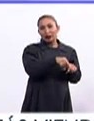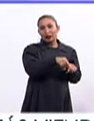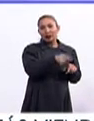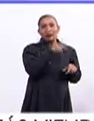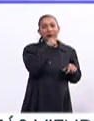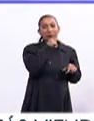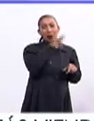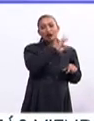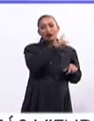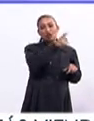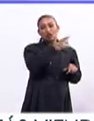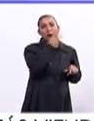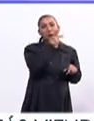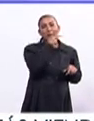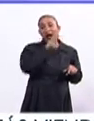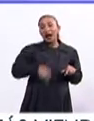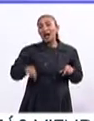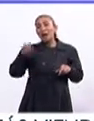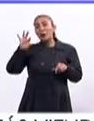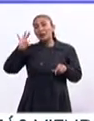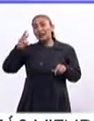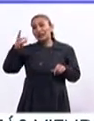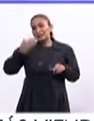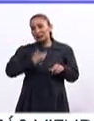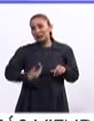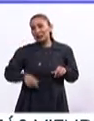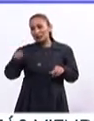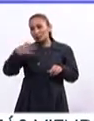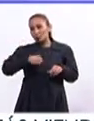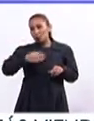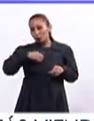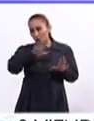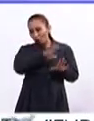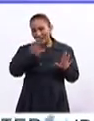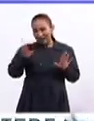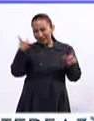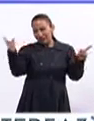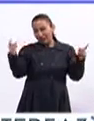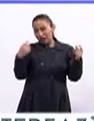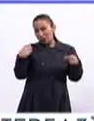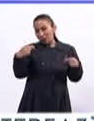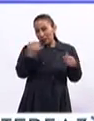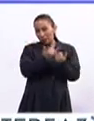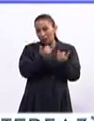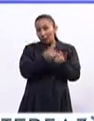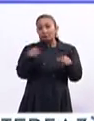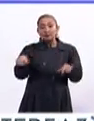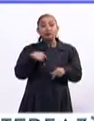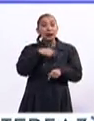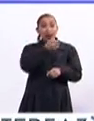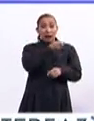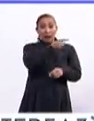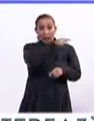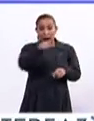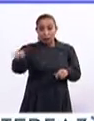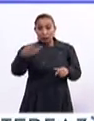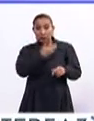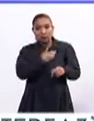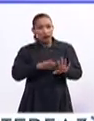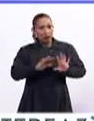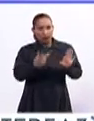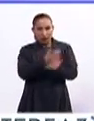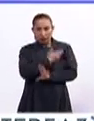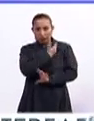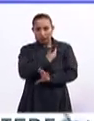W., 43 J. W. Sí, sí. ¿Qué sucede? Todos ellos, aunque no lo quieran hacer, esto ya